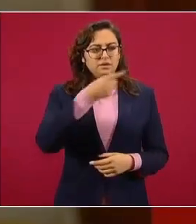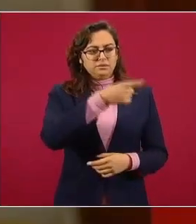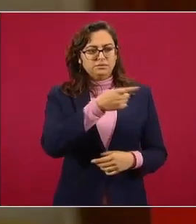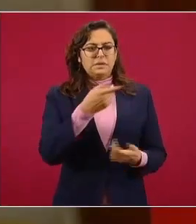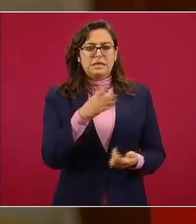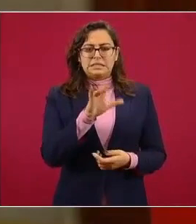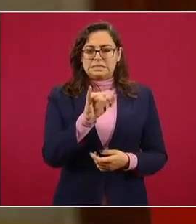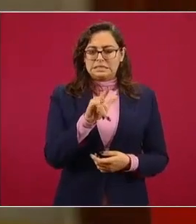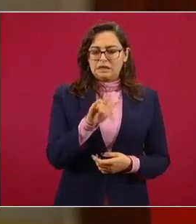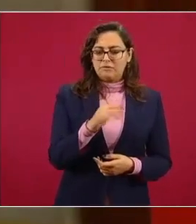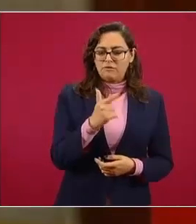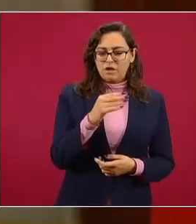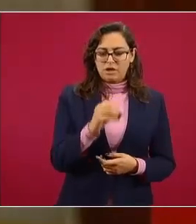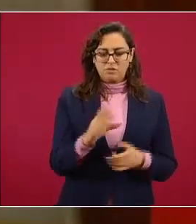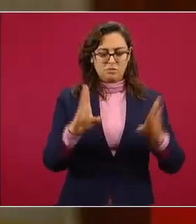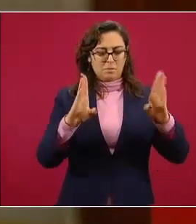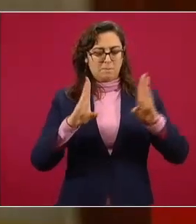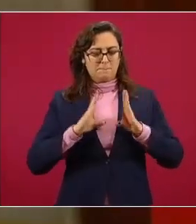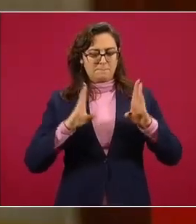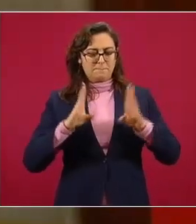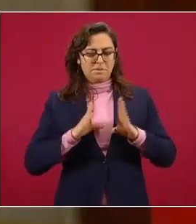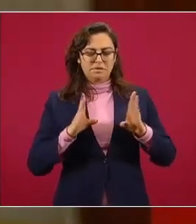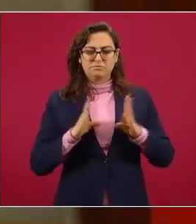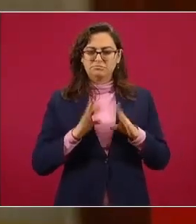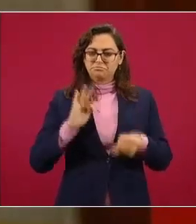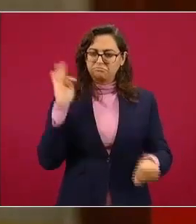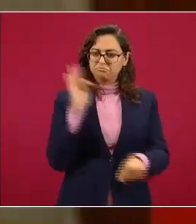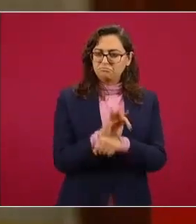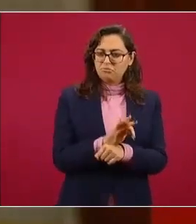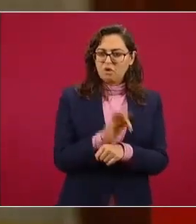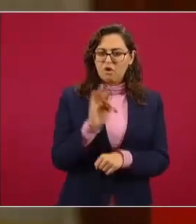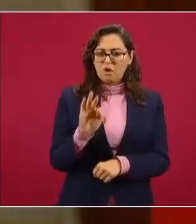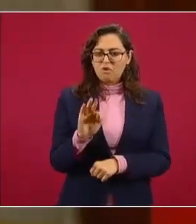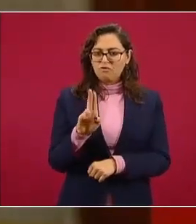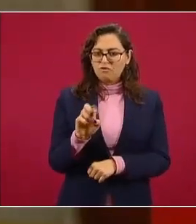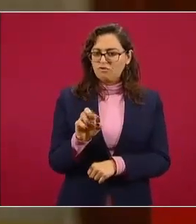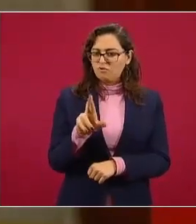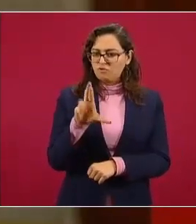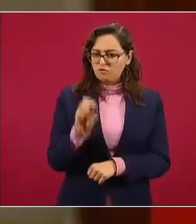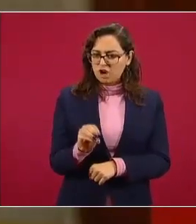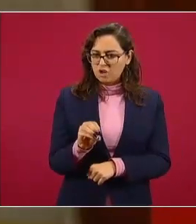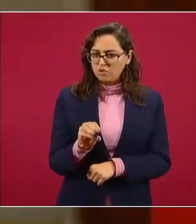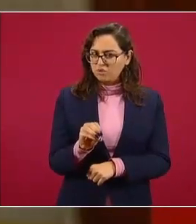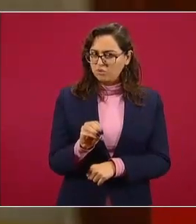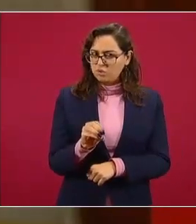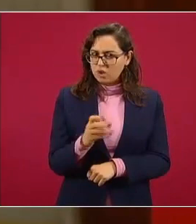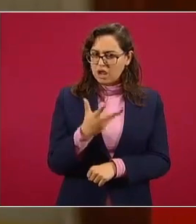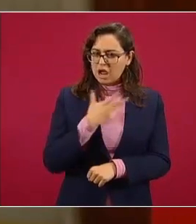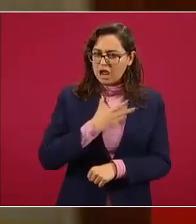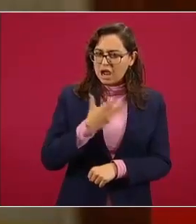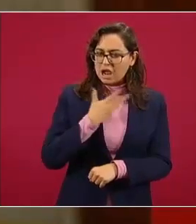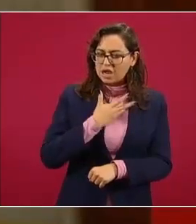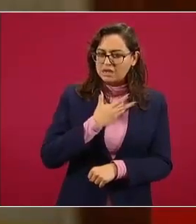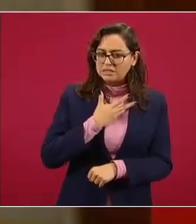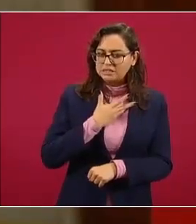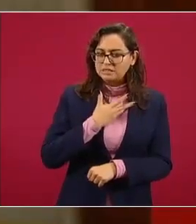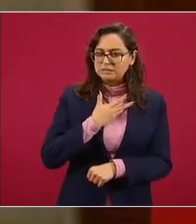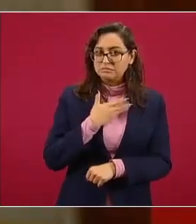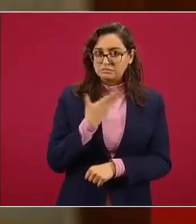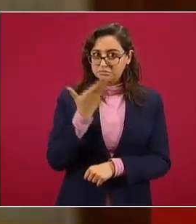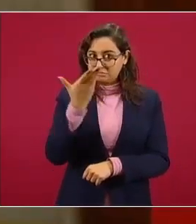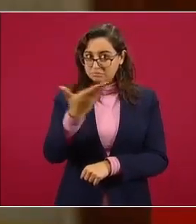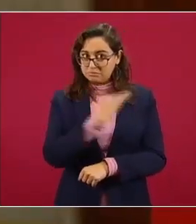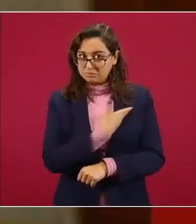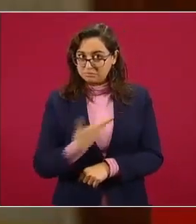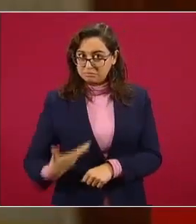está en retiro formalmente depende todavía de las instrucciones del presidente por ser jefe del